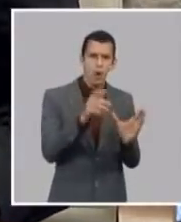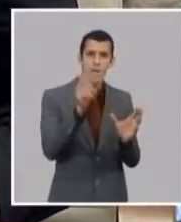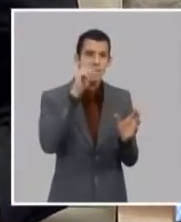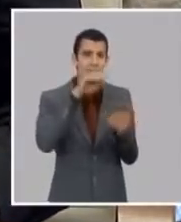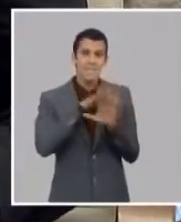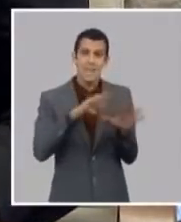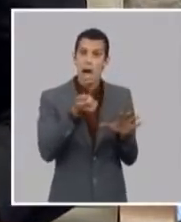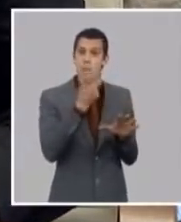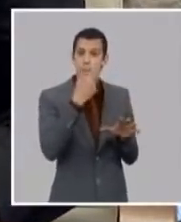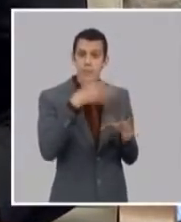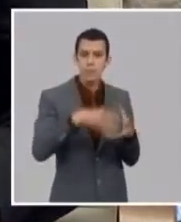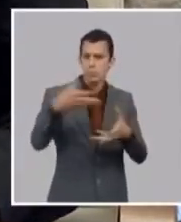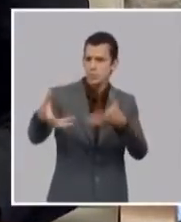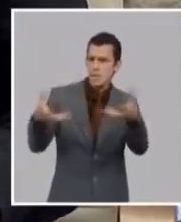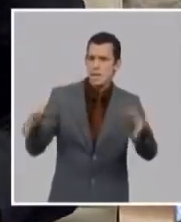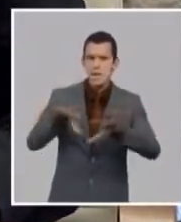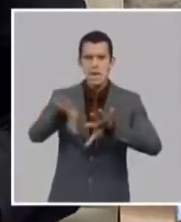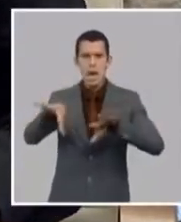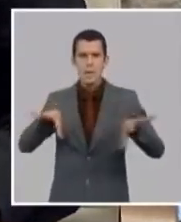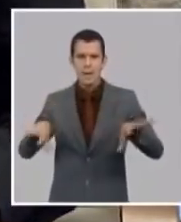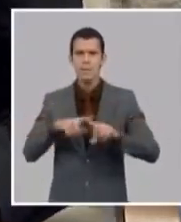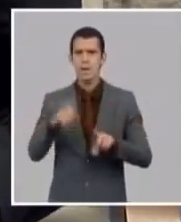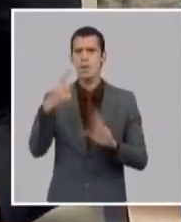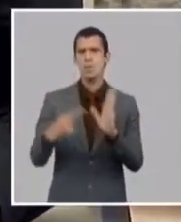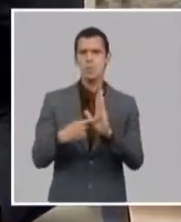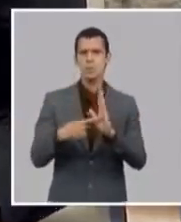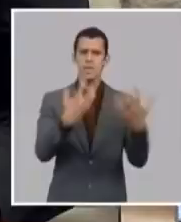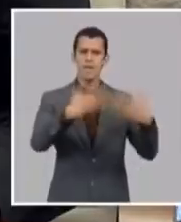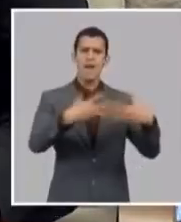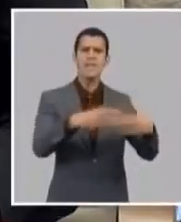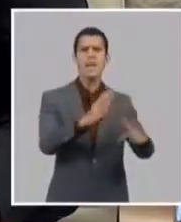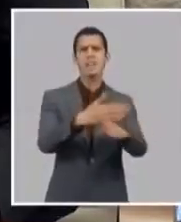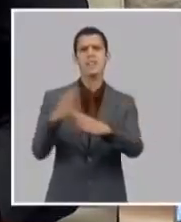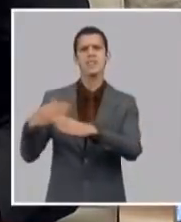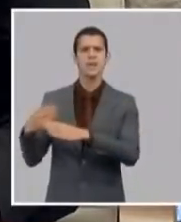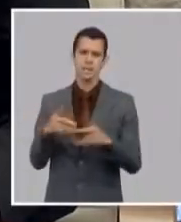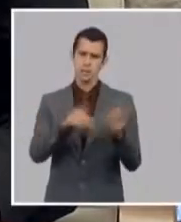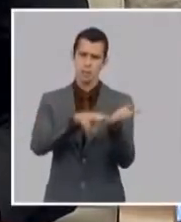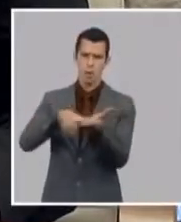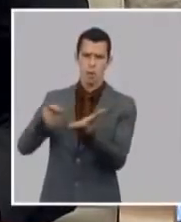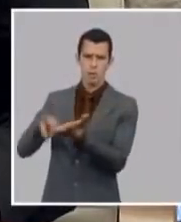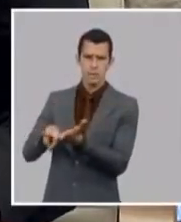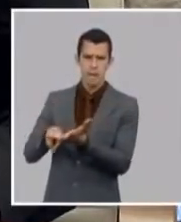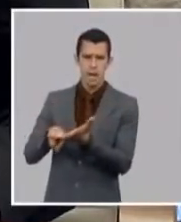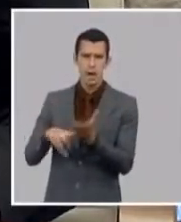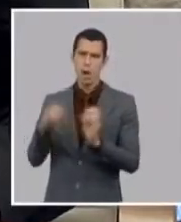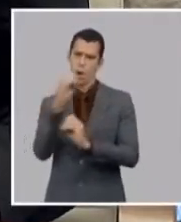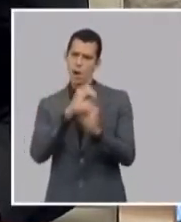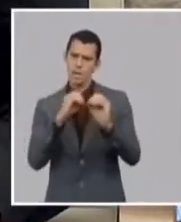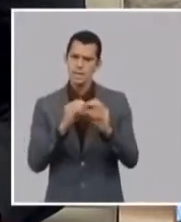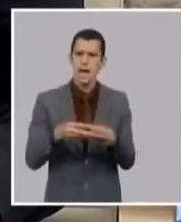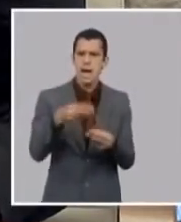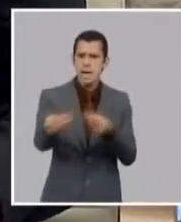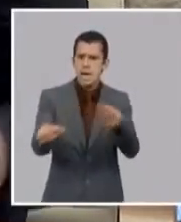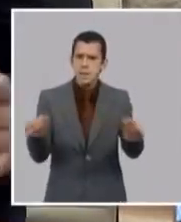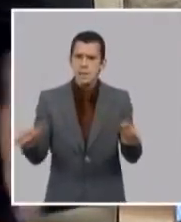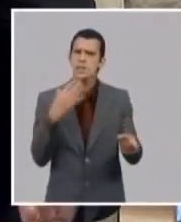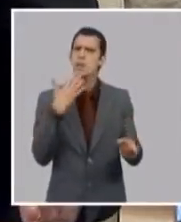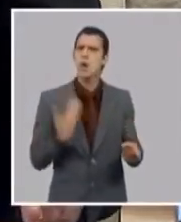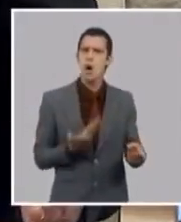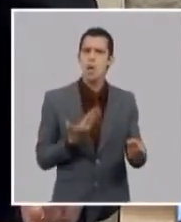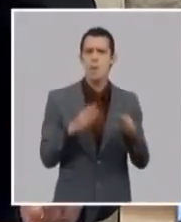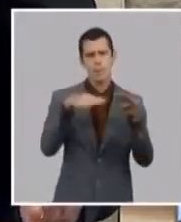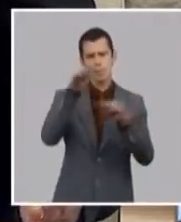254 que se importan totalmente lo hace el Ministerio de Salud Pública la situación